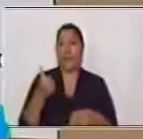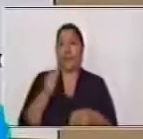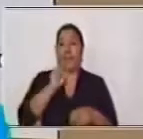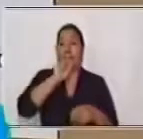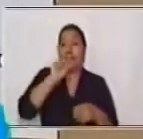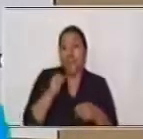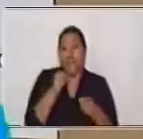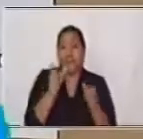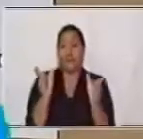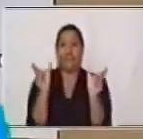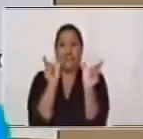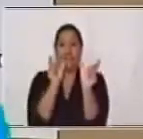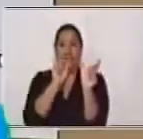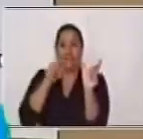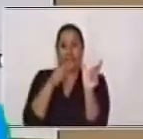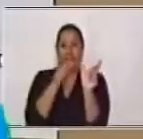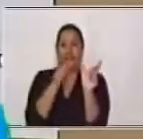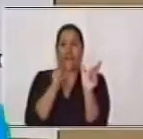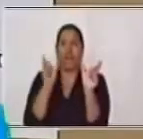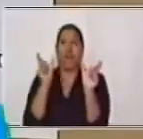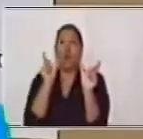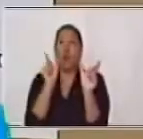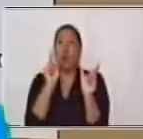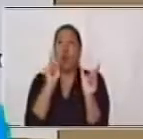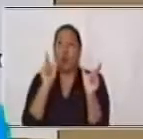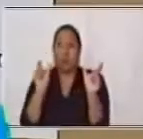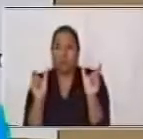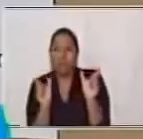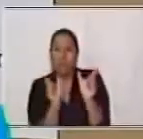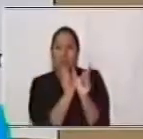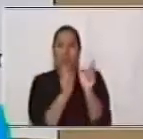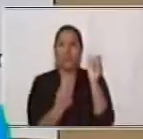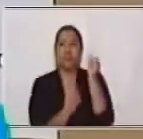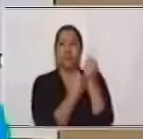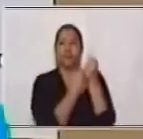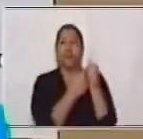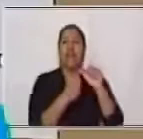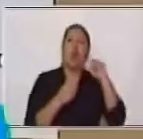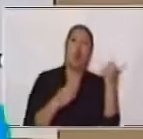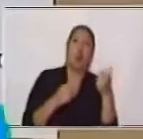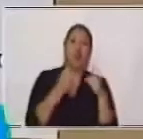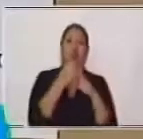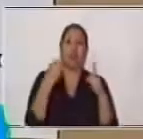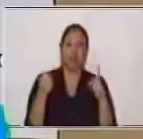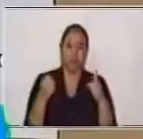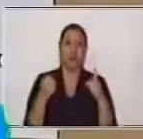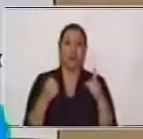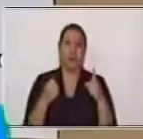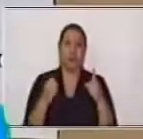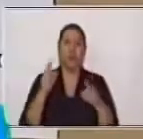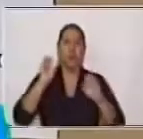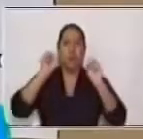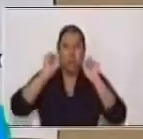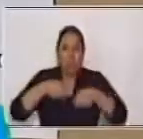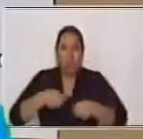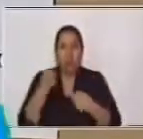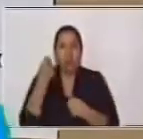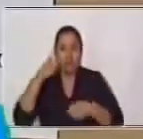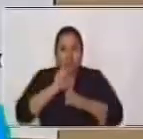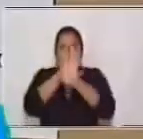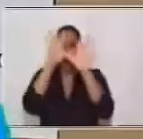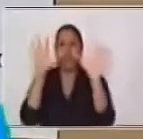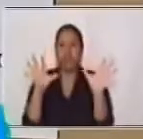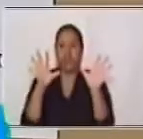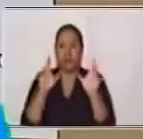una de las oraciones va a depender de la otra para encontrarle sentido completo a la expresión. Hay una oración principal